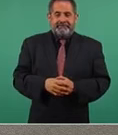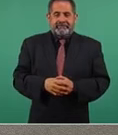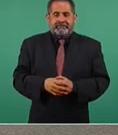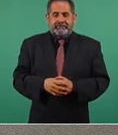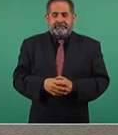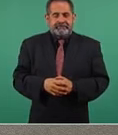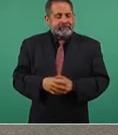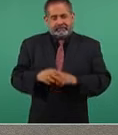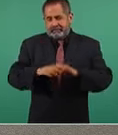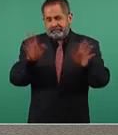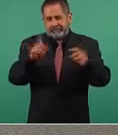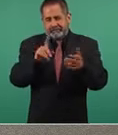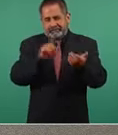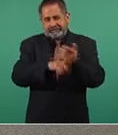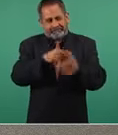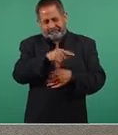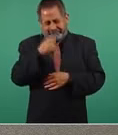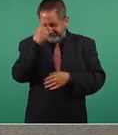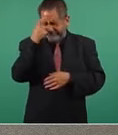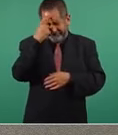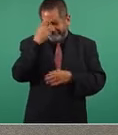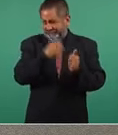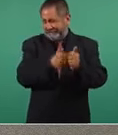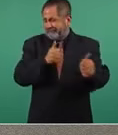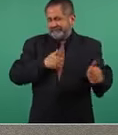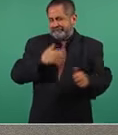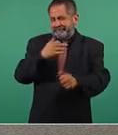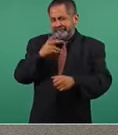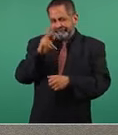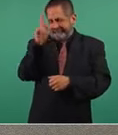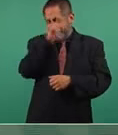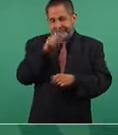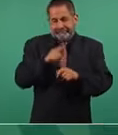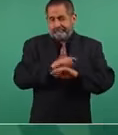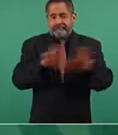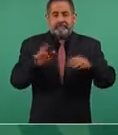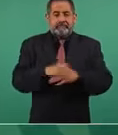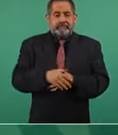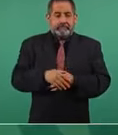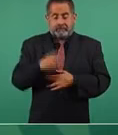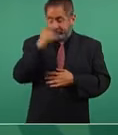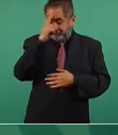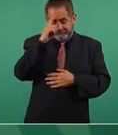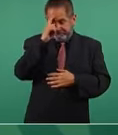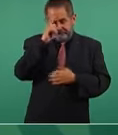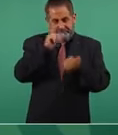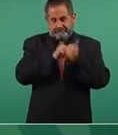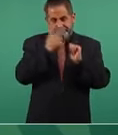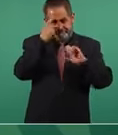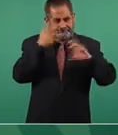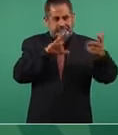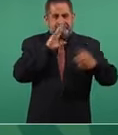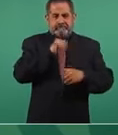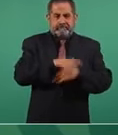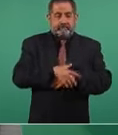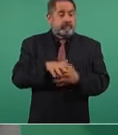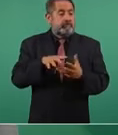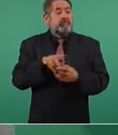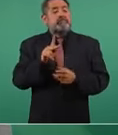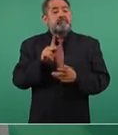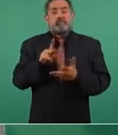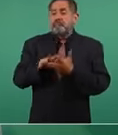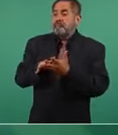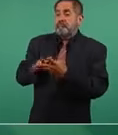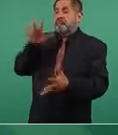de lo más atrasado que puede haber y desde luego retrógrada, pero la mayoría de la iglesia